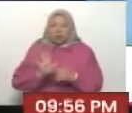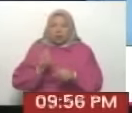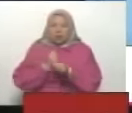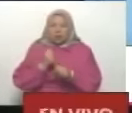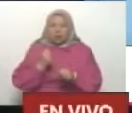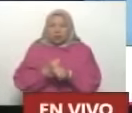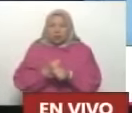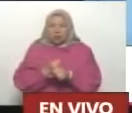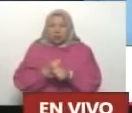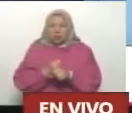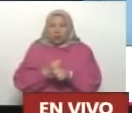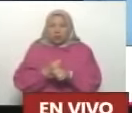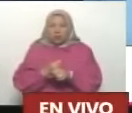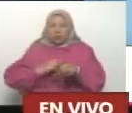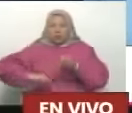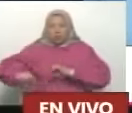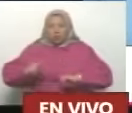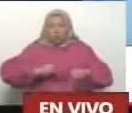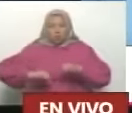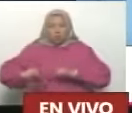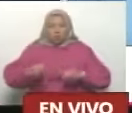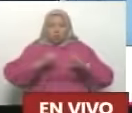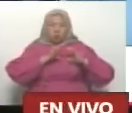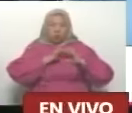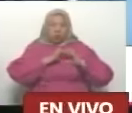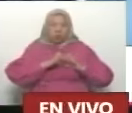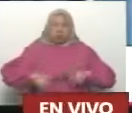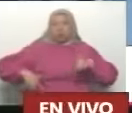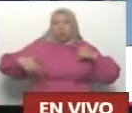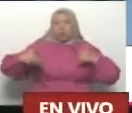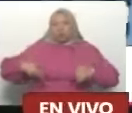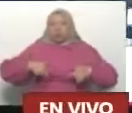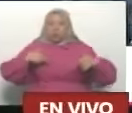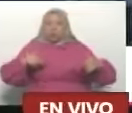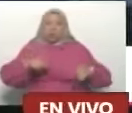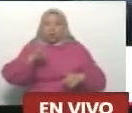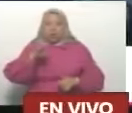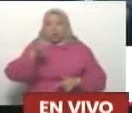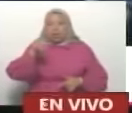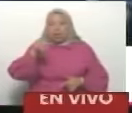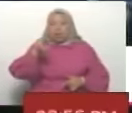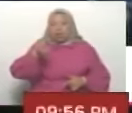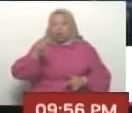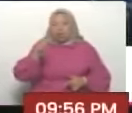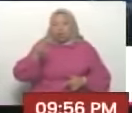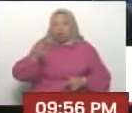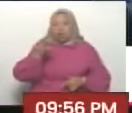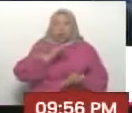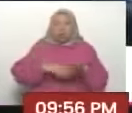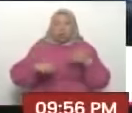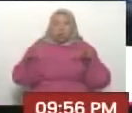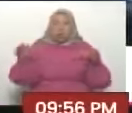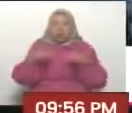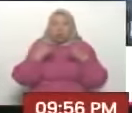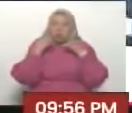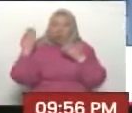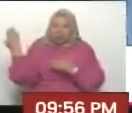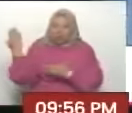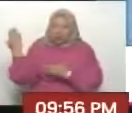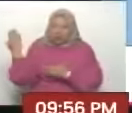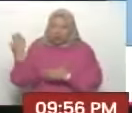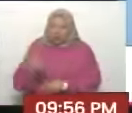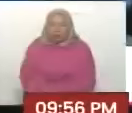de el movimiento Corazón Urbano a Eduardo González, Anestesia y todo su grupo. ¡Adelante!